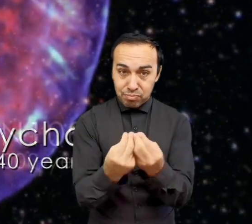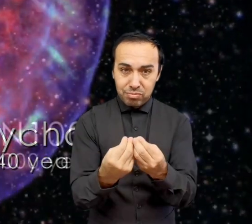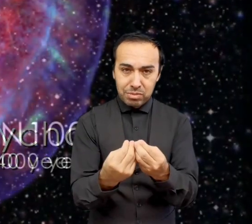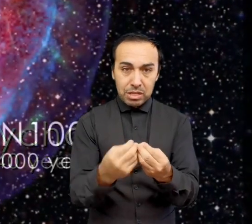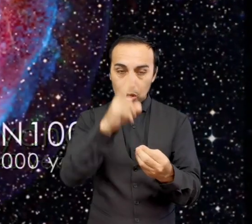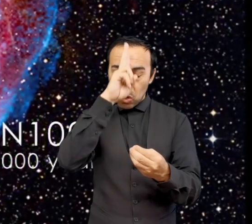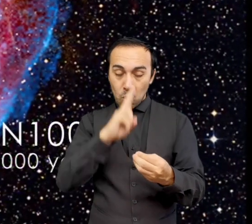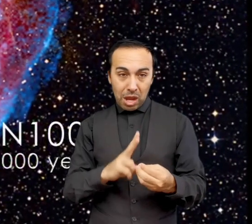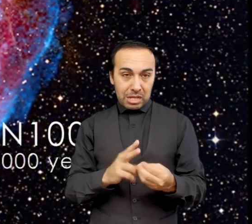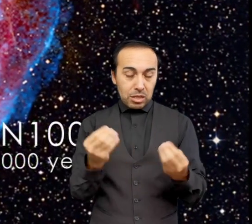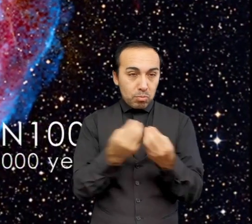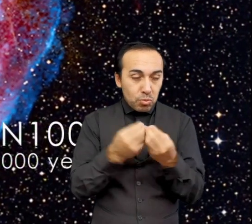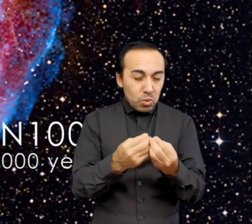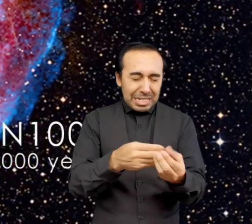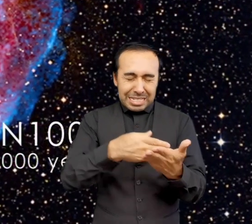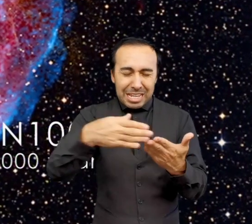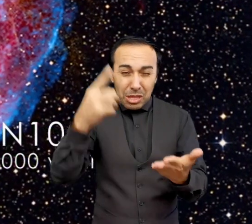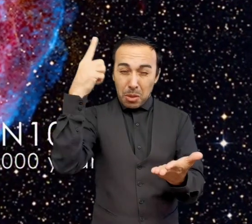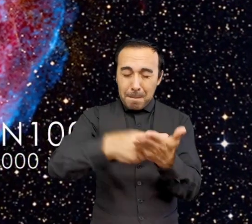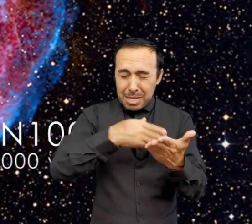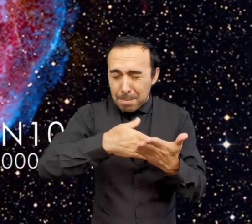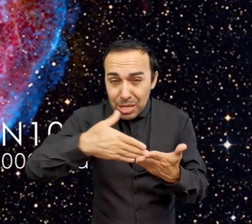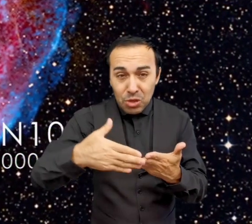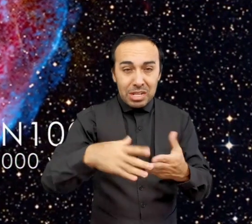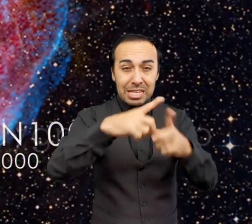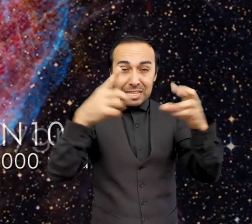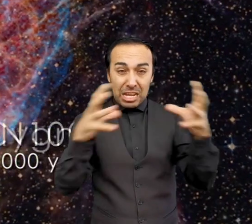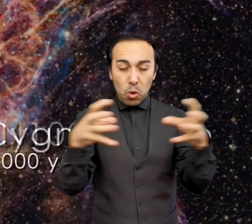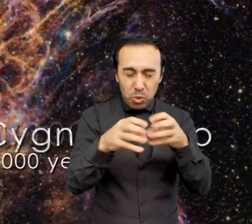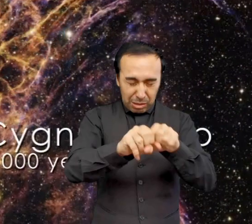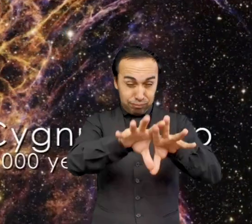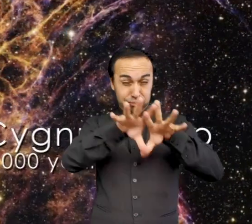como una galaxia entera de cientos de miles de millones de estrellas.